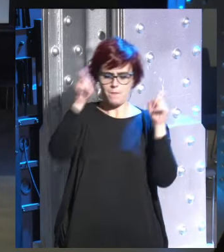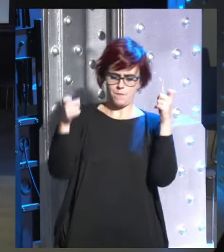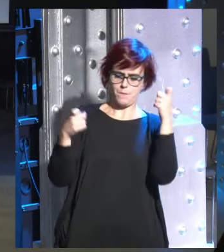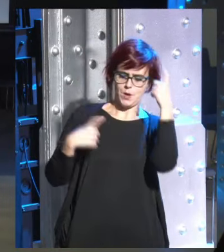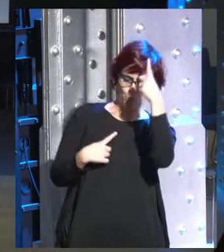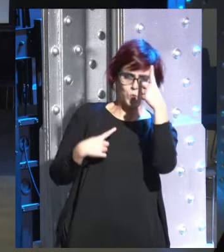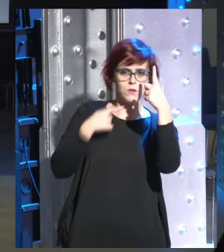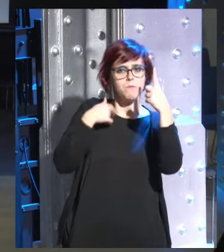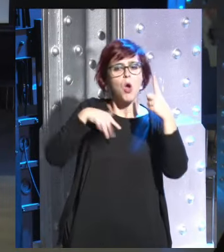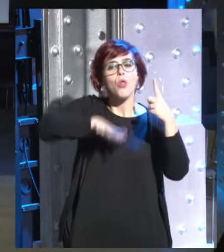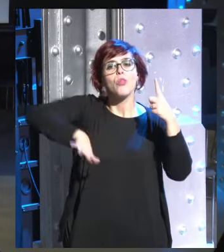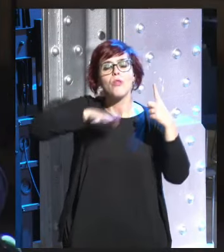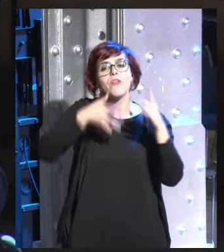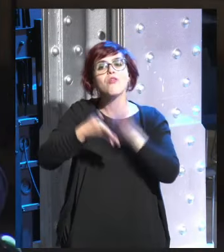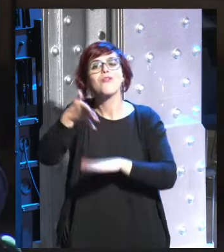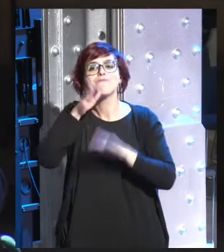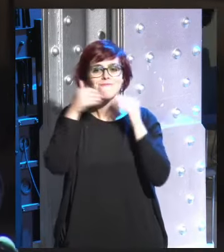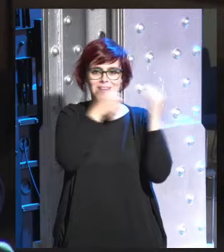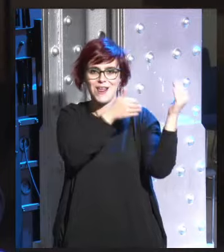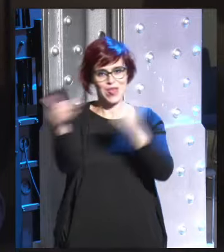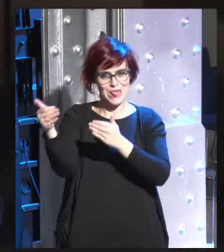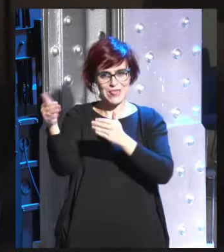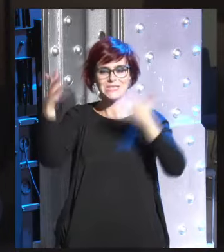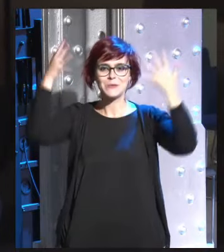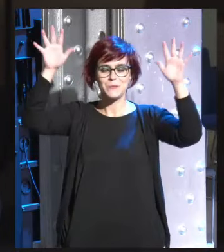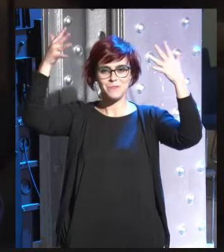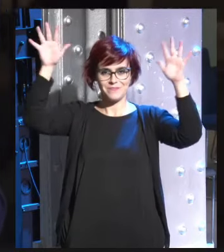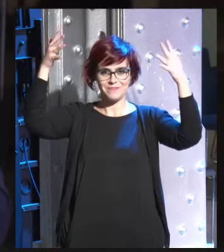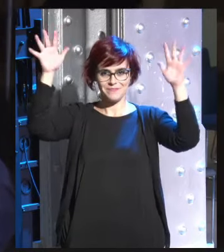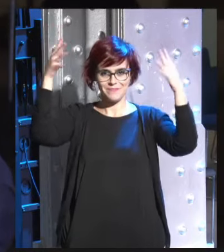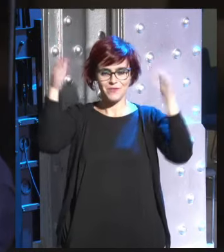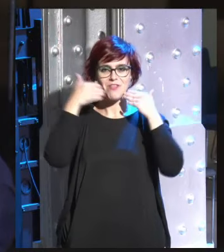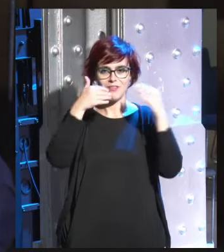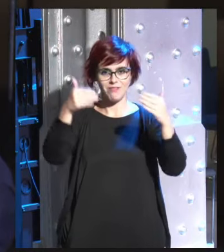somos dónde estamos y hacia dónde vamos muchísimas gracias gracias gracias